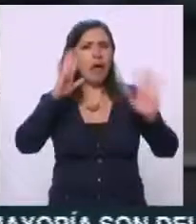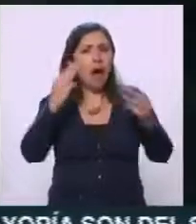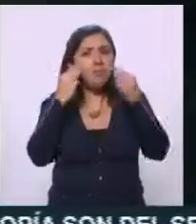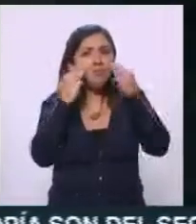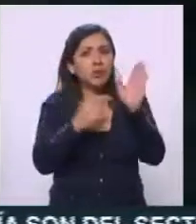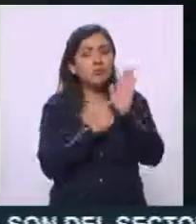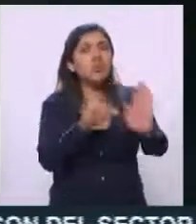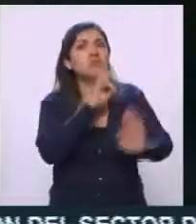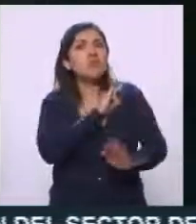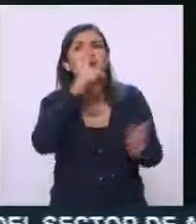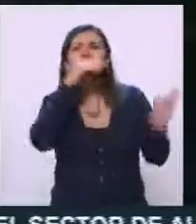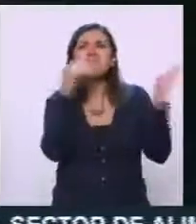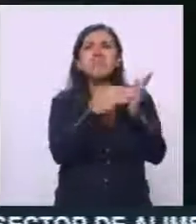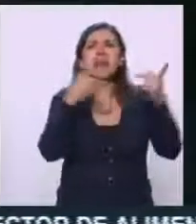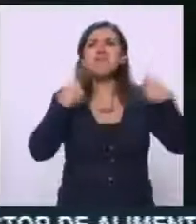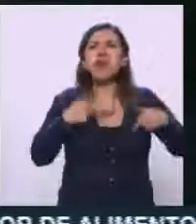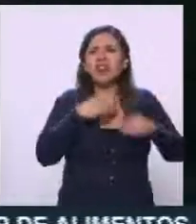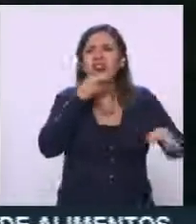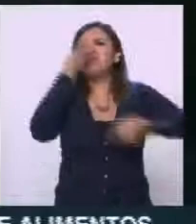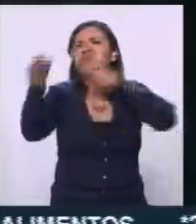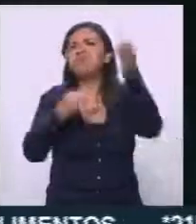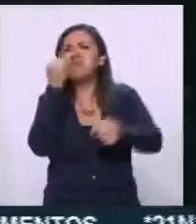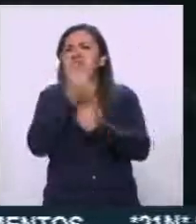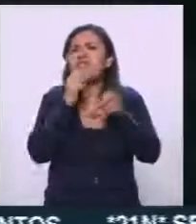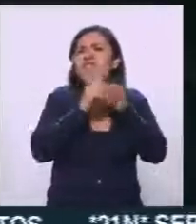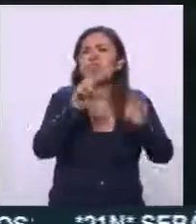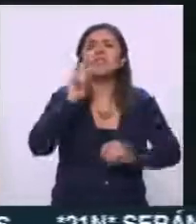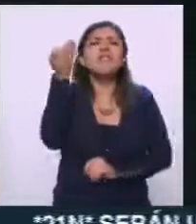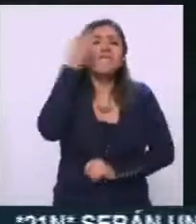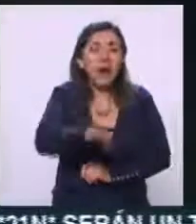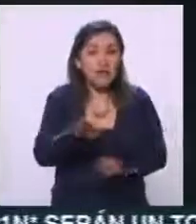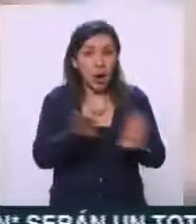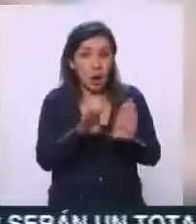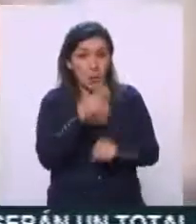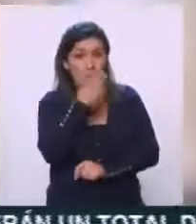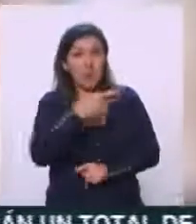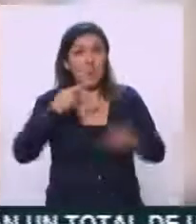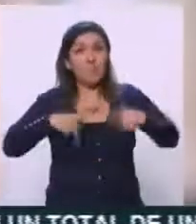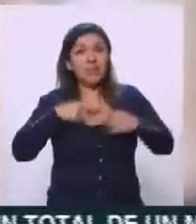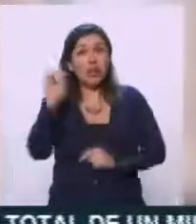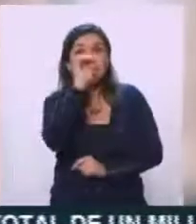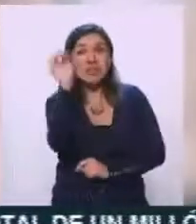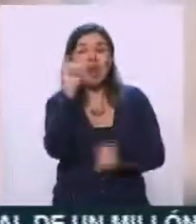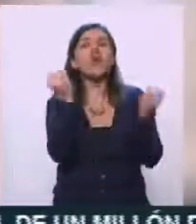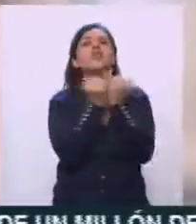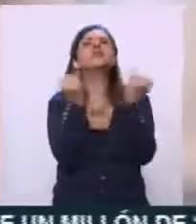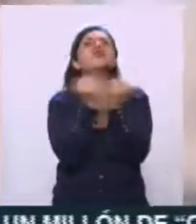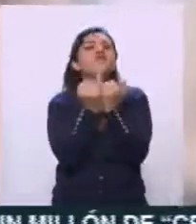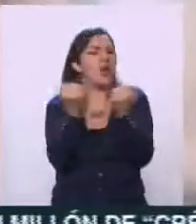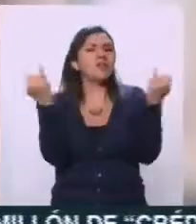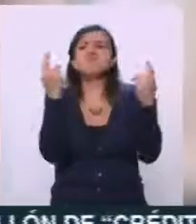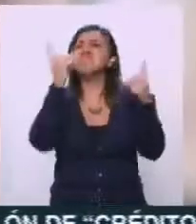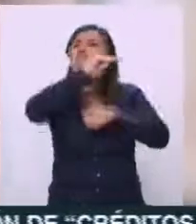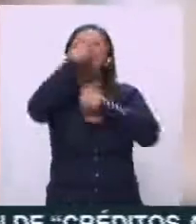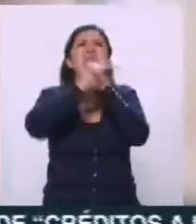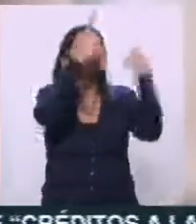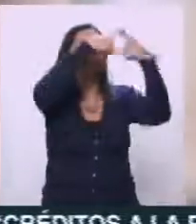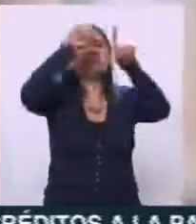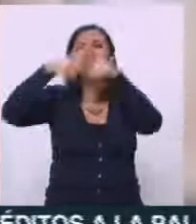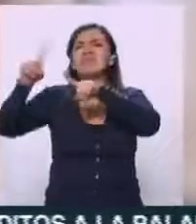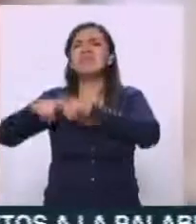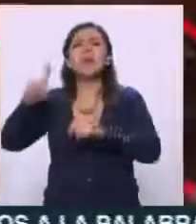que pueden ser hasta miles de cuentas desinformando, y en el caso de este rumor del paciente cero, también son miles de bots de otros países, principalmente